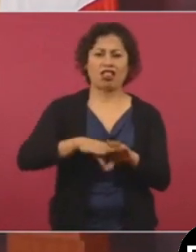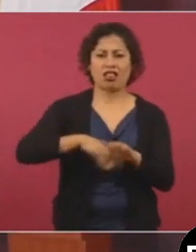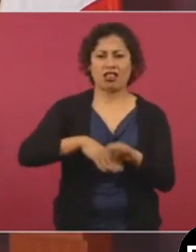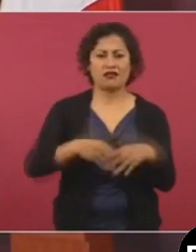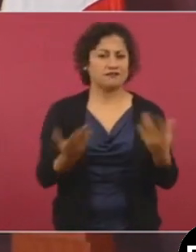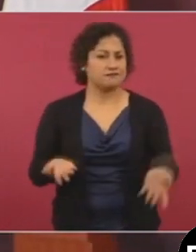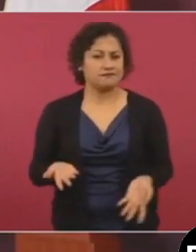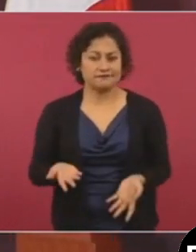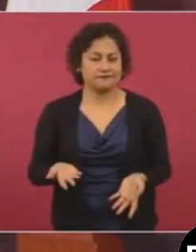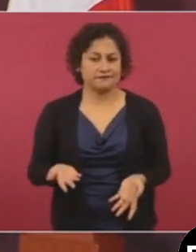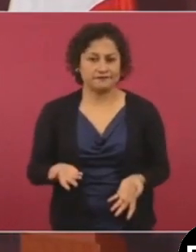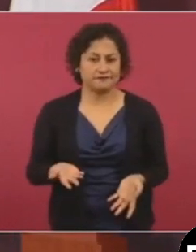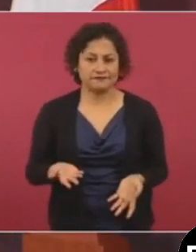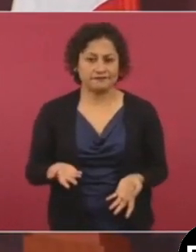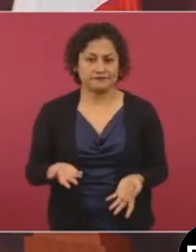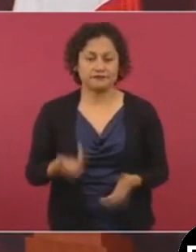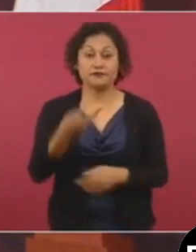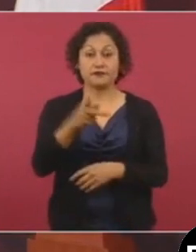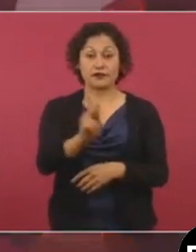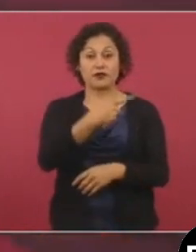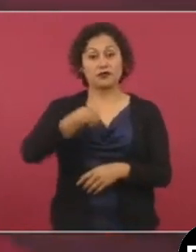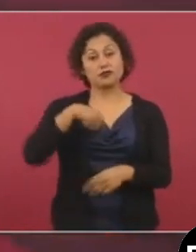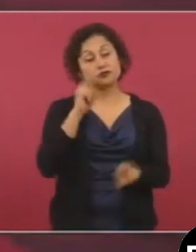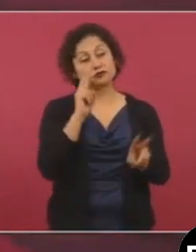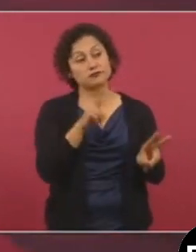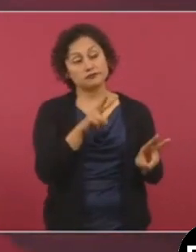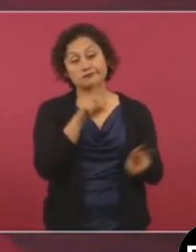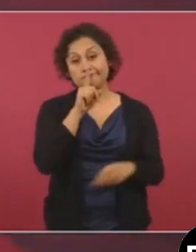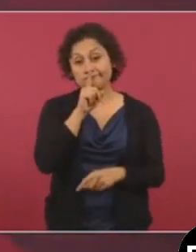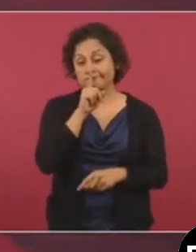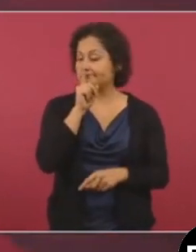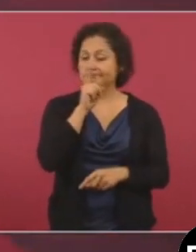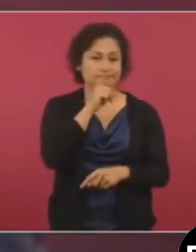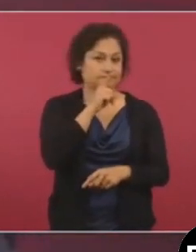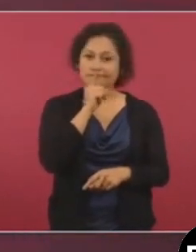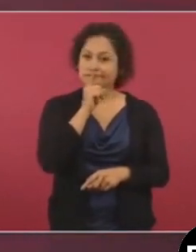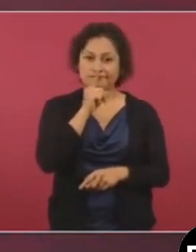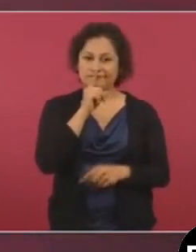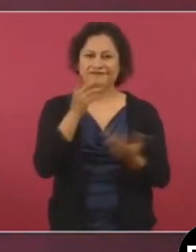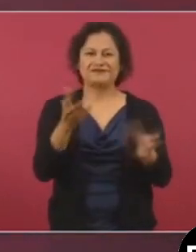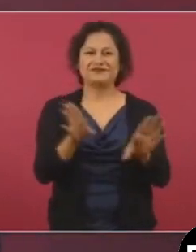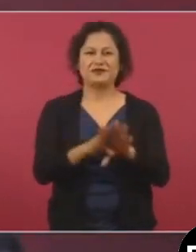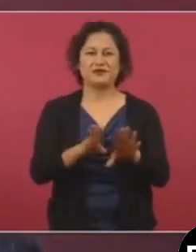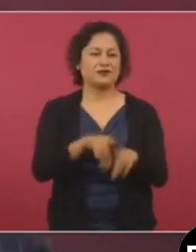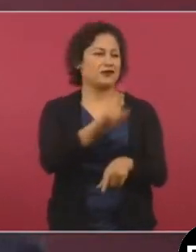tampoco es para quedarnos callados y decir no les hagas caso,